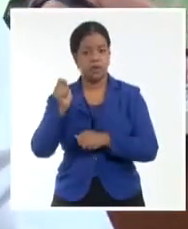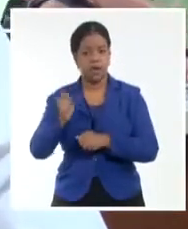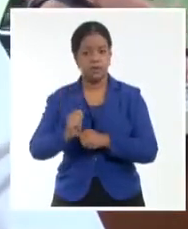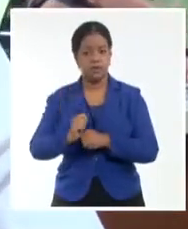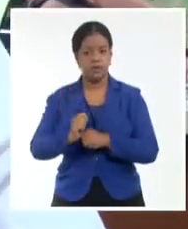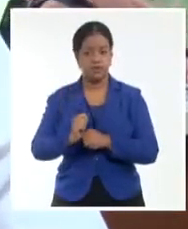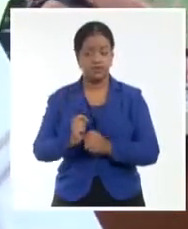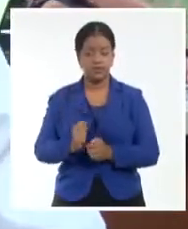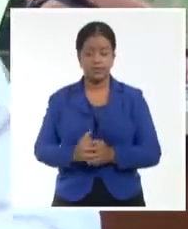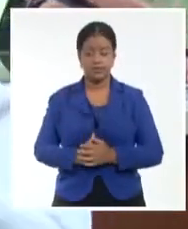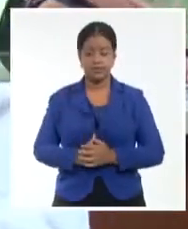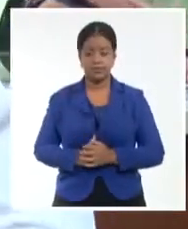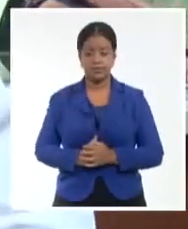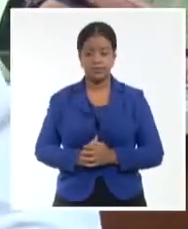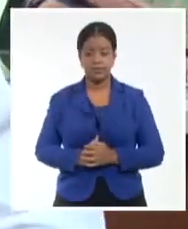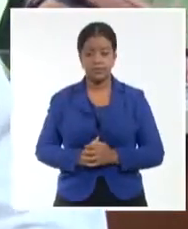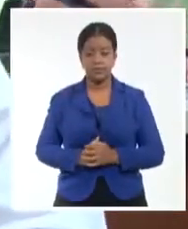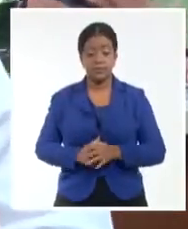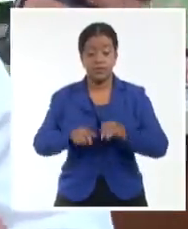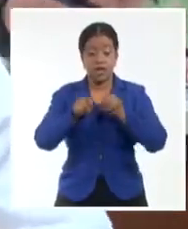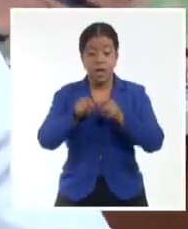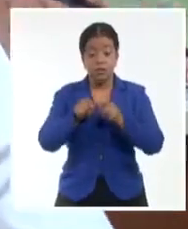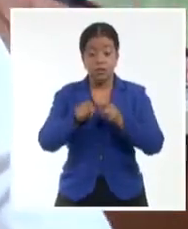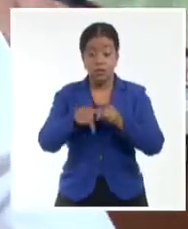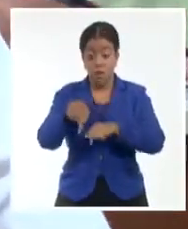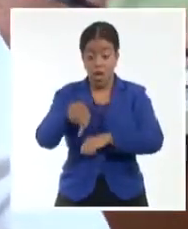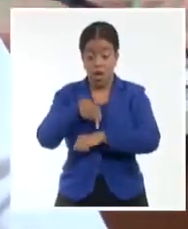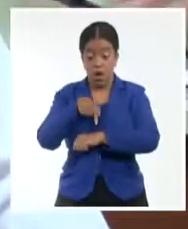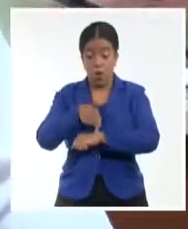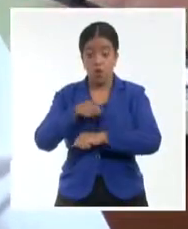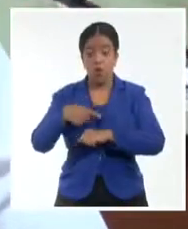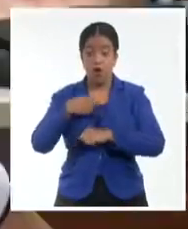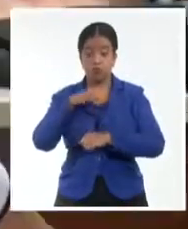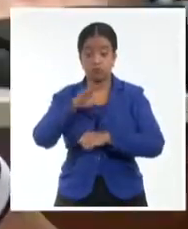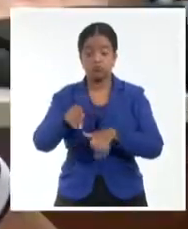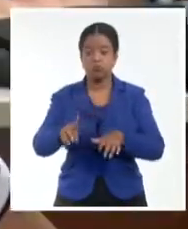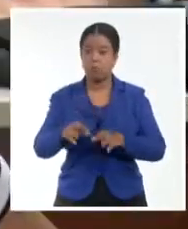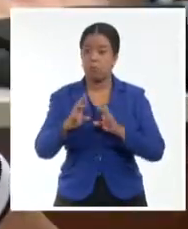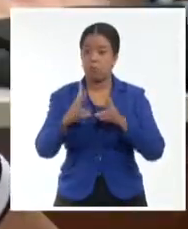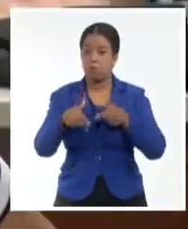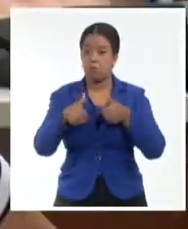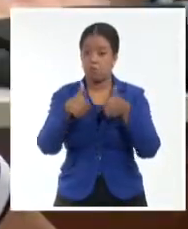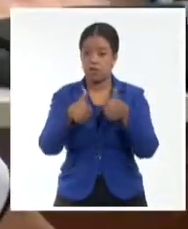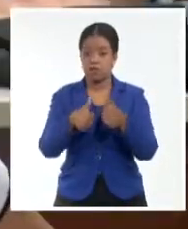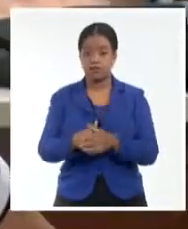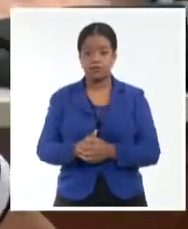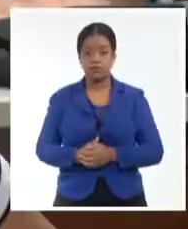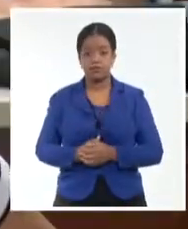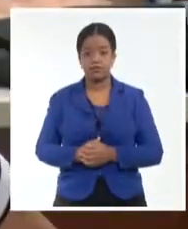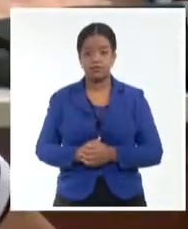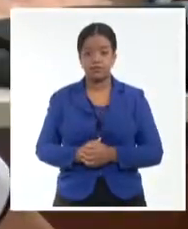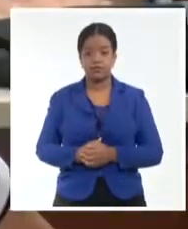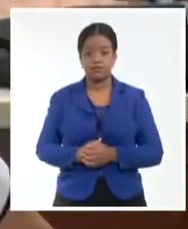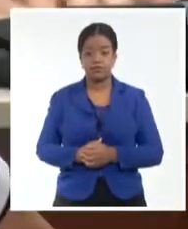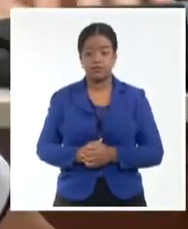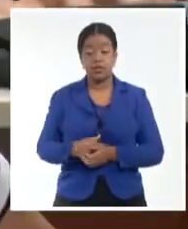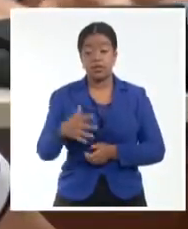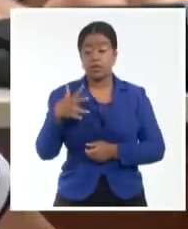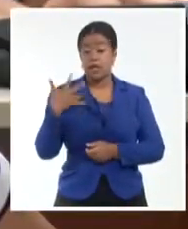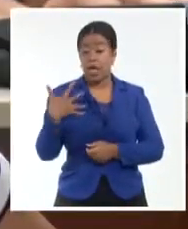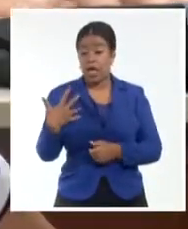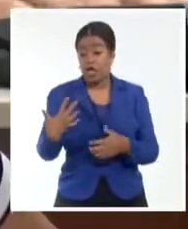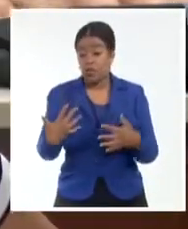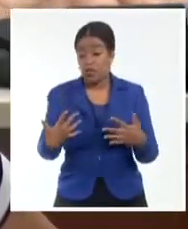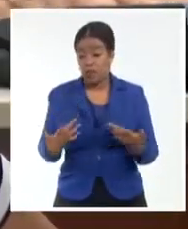ágil posible y eso hasta ahora tenemos que decir que nos ha salido bien. Una de las quejas que han tenido las formas de gestión no estatal